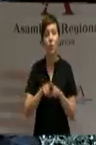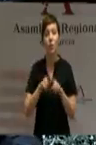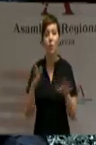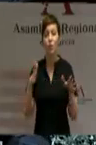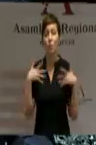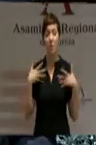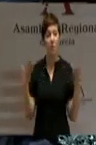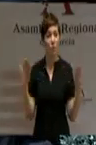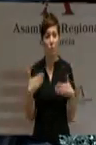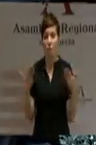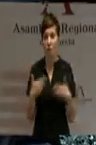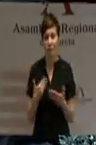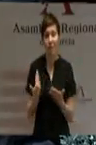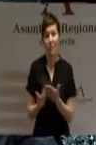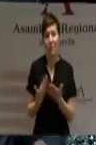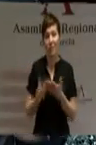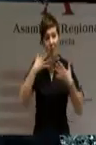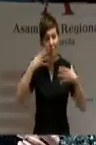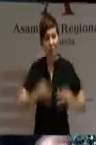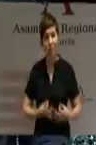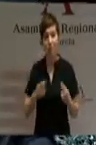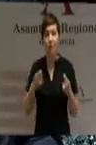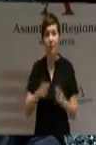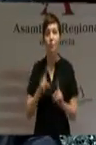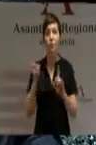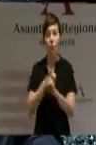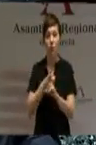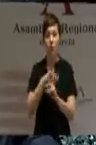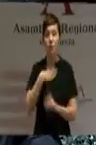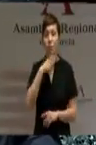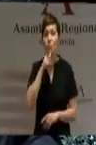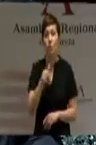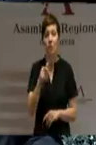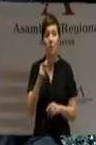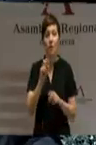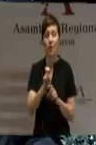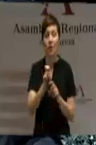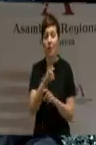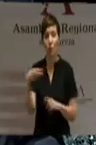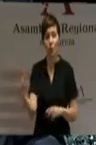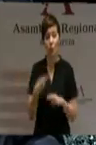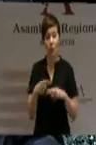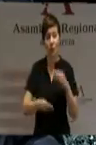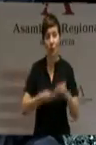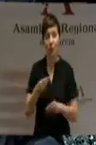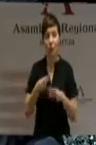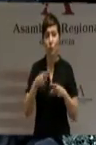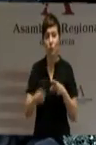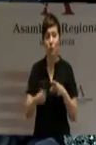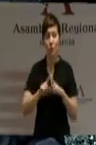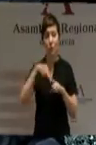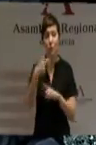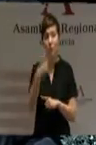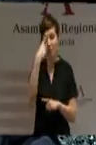y hay soluciones, porque es posible anticipar el resultado de nuestras políticas. Ser previsibles